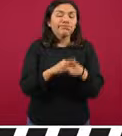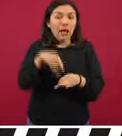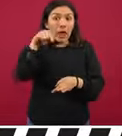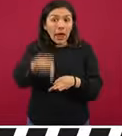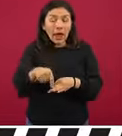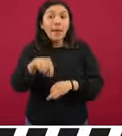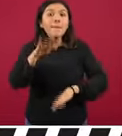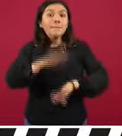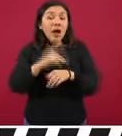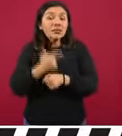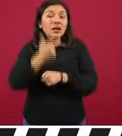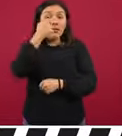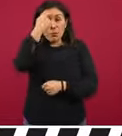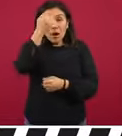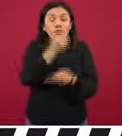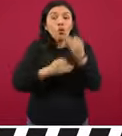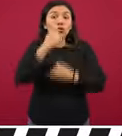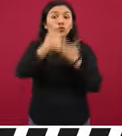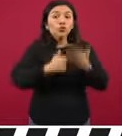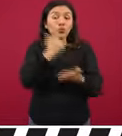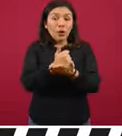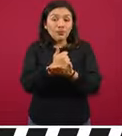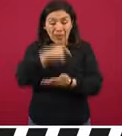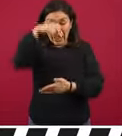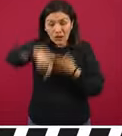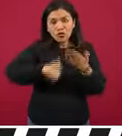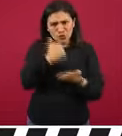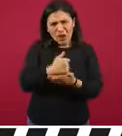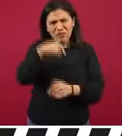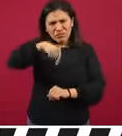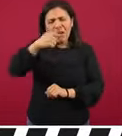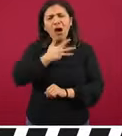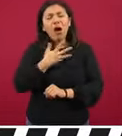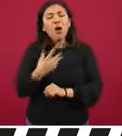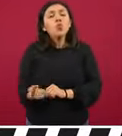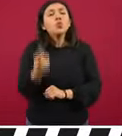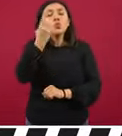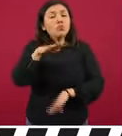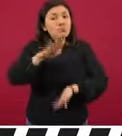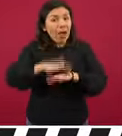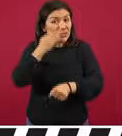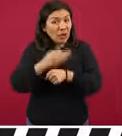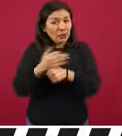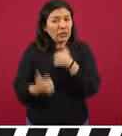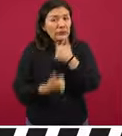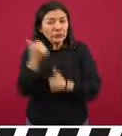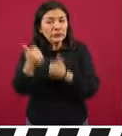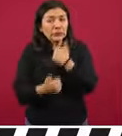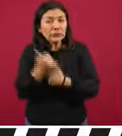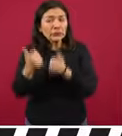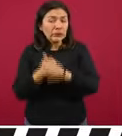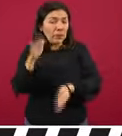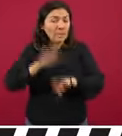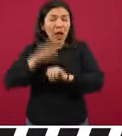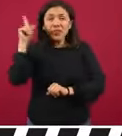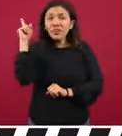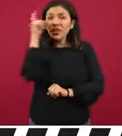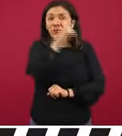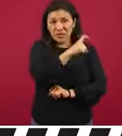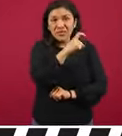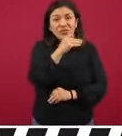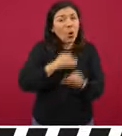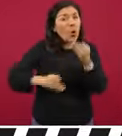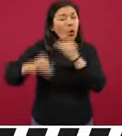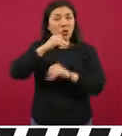Y esto está afectando a toda la Ciudad de México. La Ciudad de México tiene uno de los grandes retos, son de los más grandes retos de toda